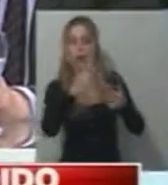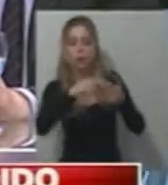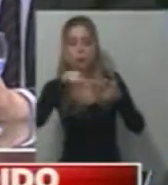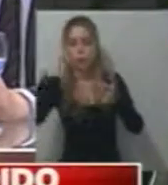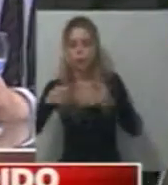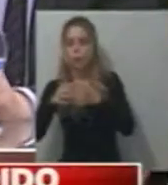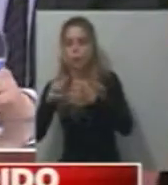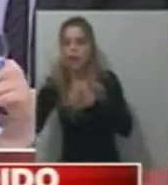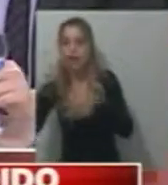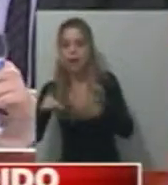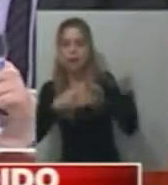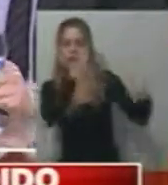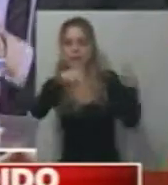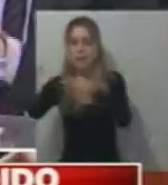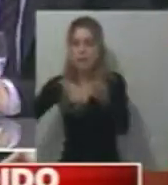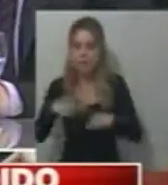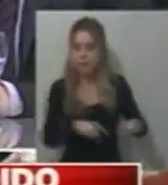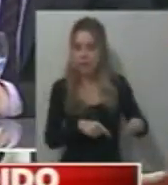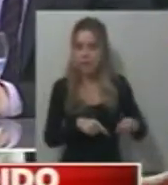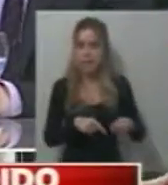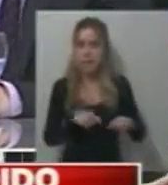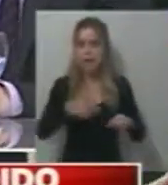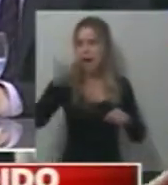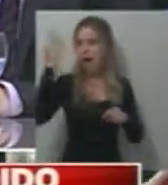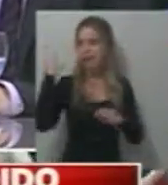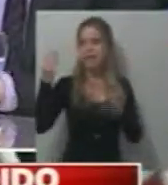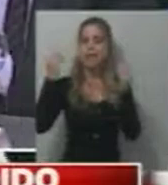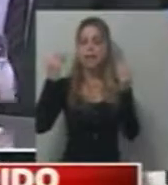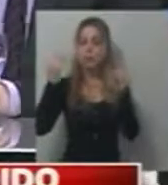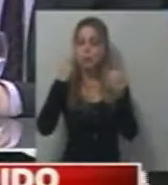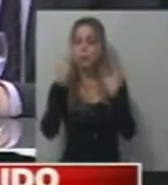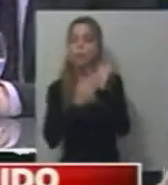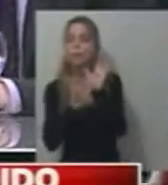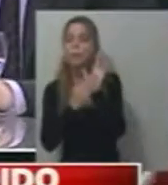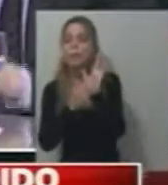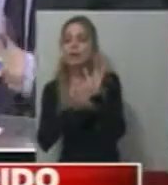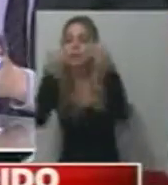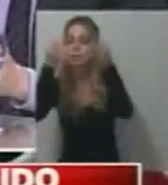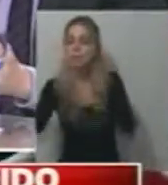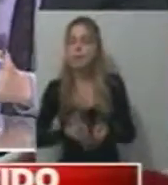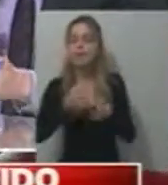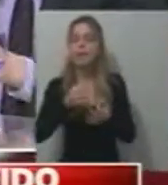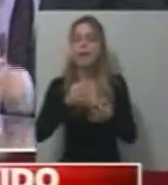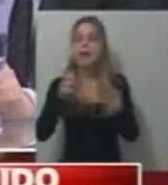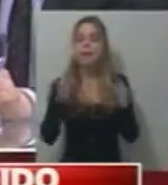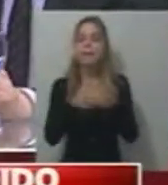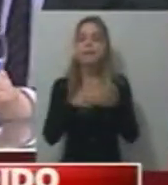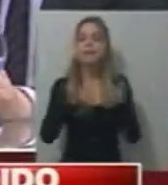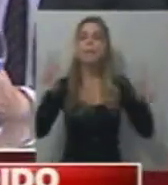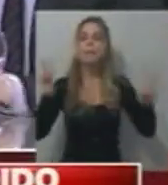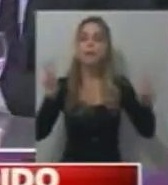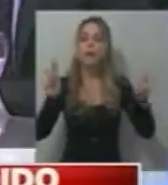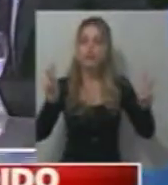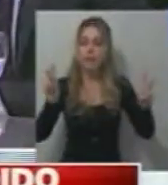y lo podemos ver en placas que la estemos preparadas, lo que pasó ayer es un retrato de la división, no del PJ, del peronismo en sí.